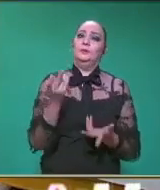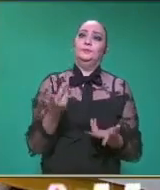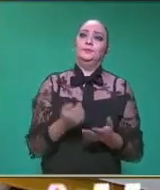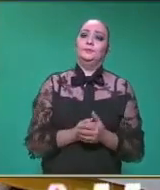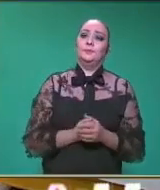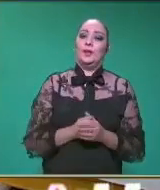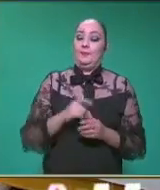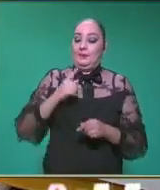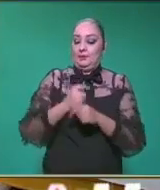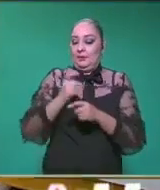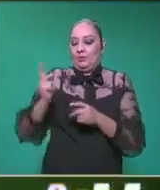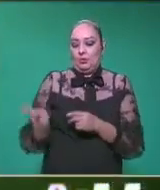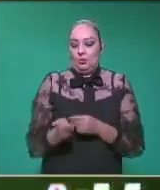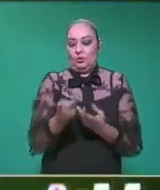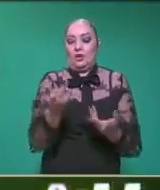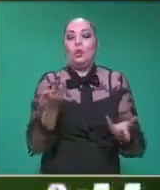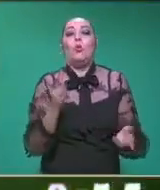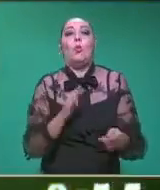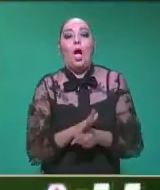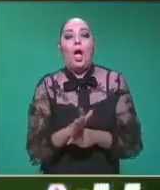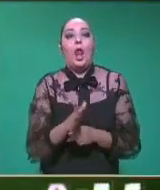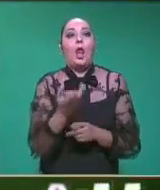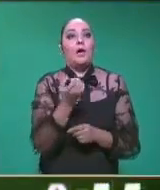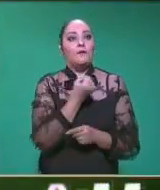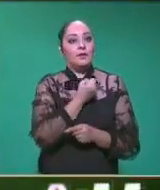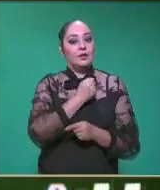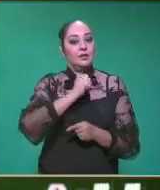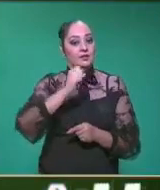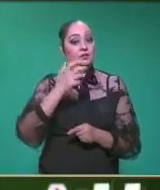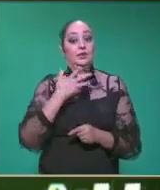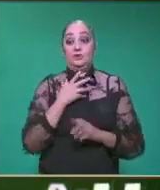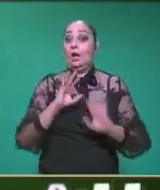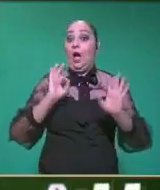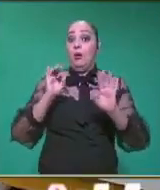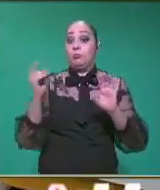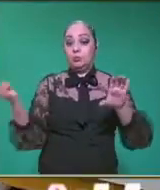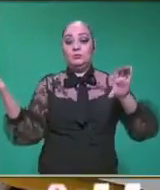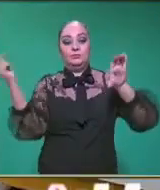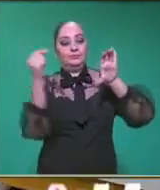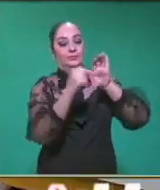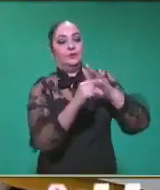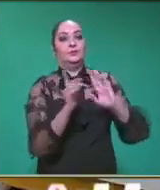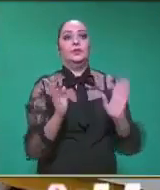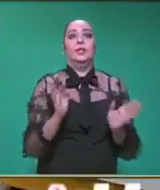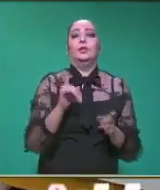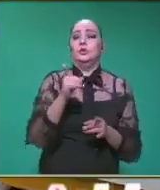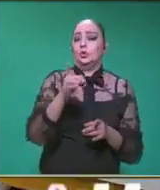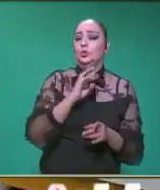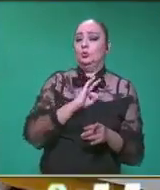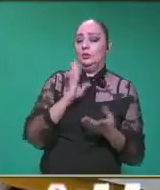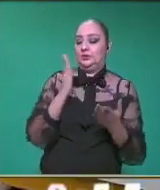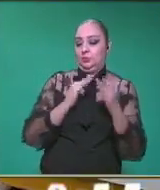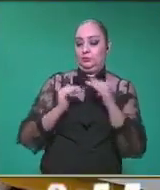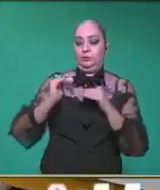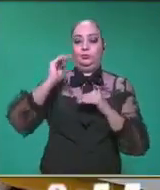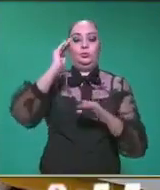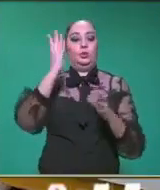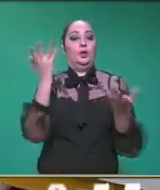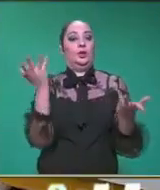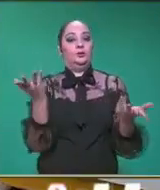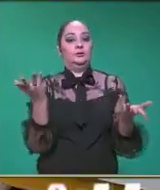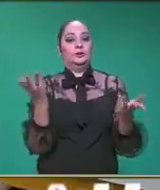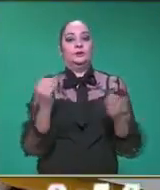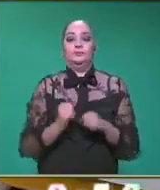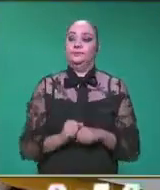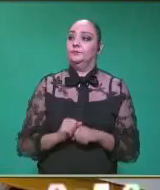La primera pregunta sería, ¿qué habilidades, muy bien, profe, excelente, desarrollaste en esta actividad, profe? Pues